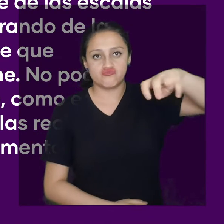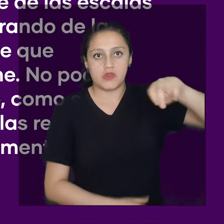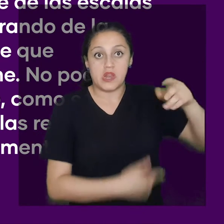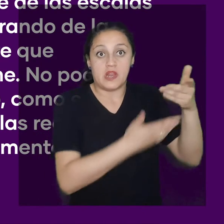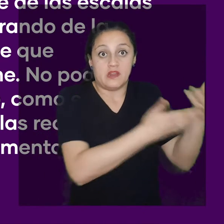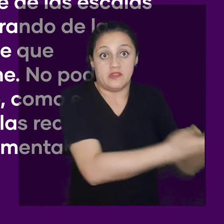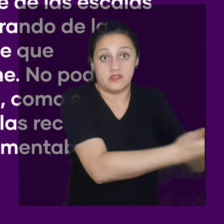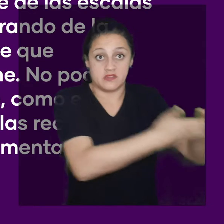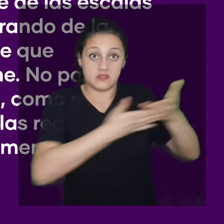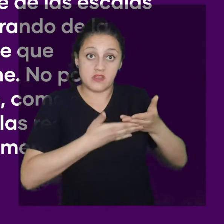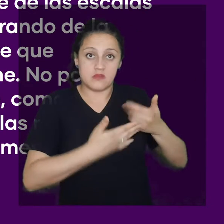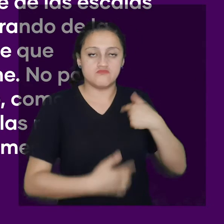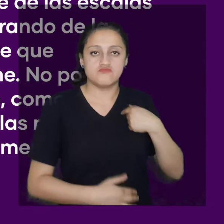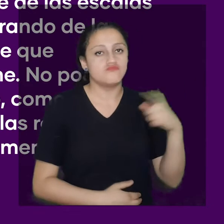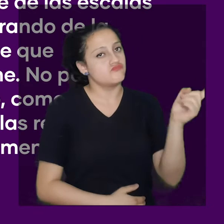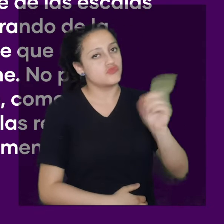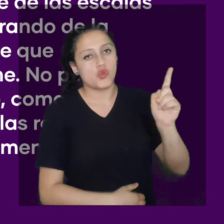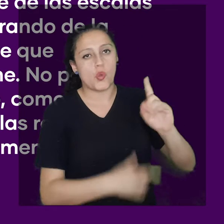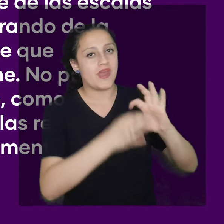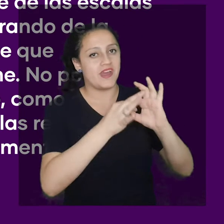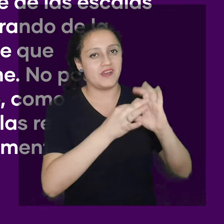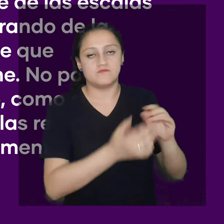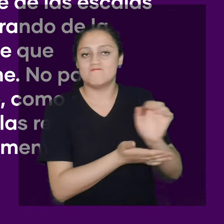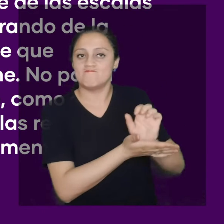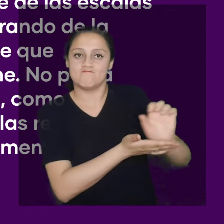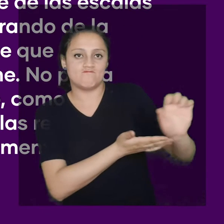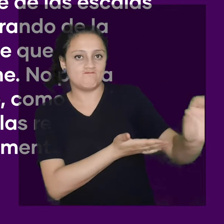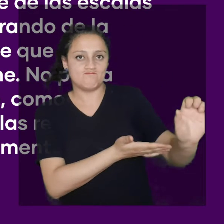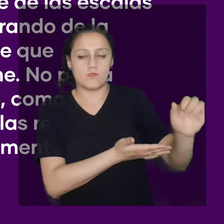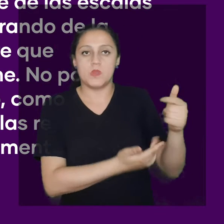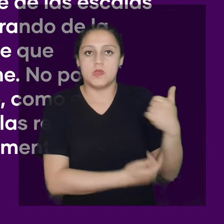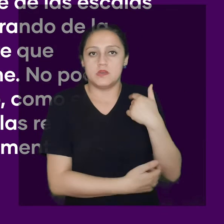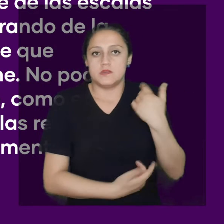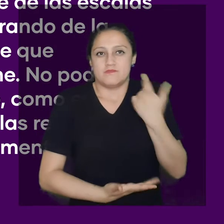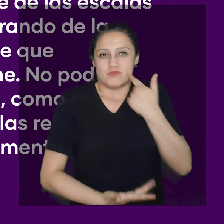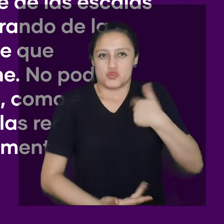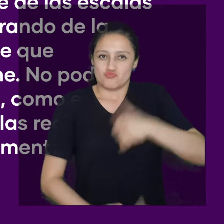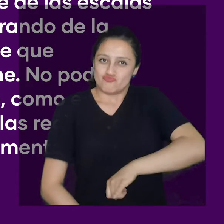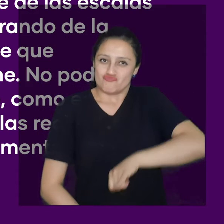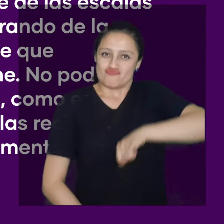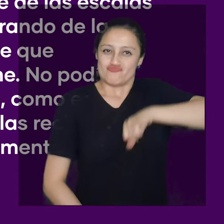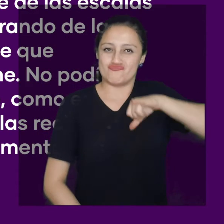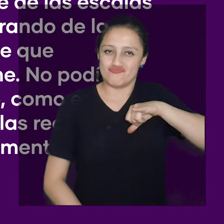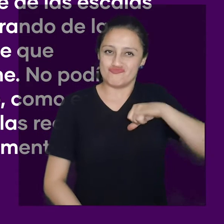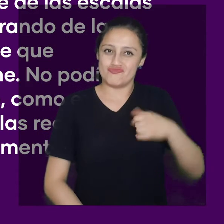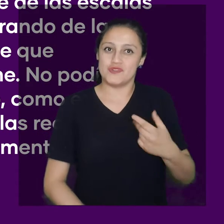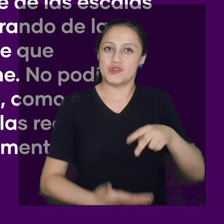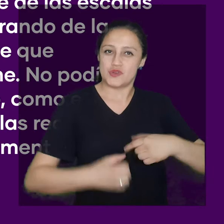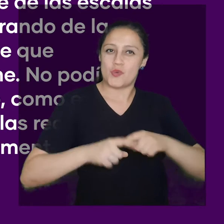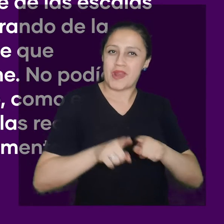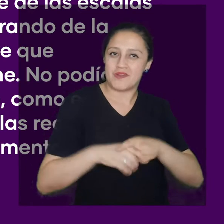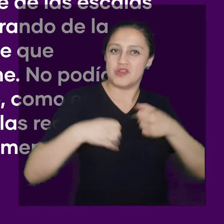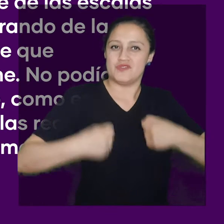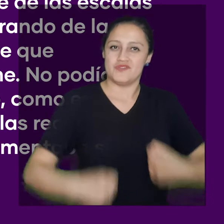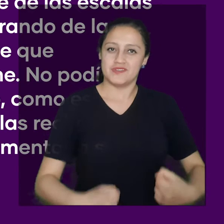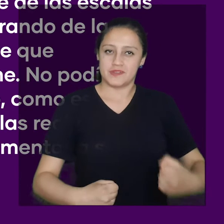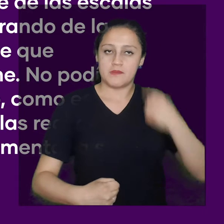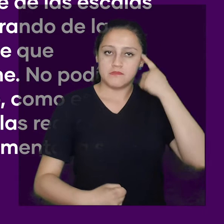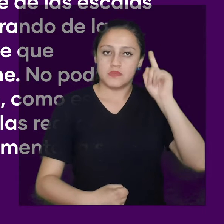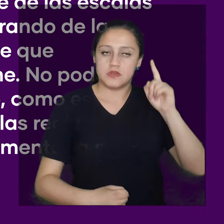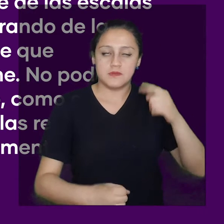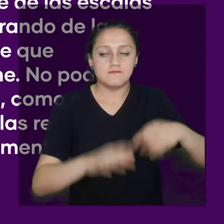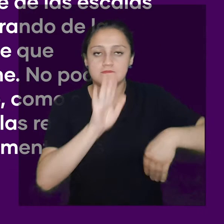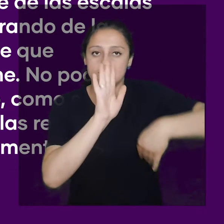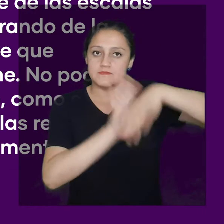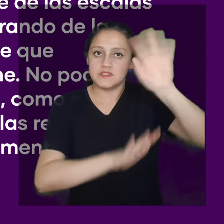trozos de carne. No podía hacerlo, no podría hacerlo nunca. Y cuando, como es el caso reciente, alguno le ofrecía